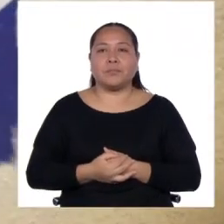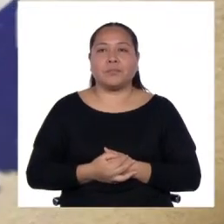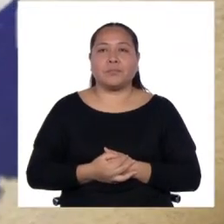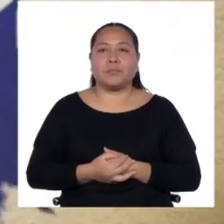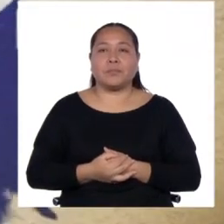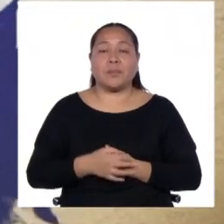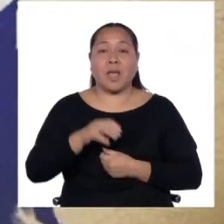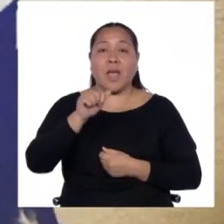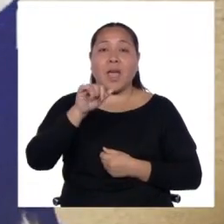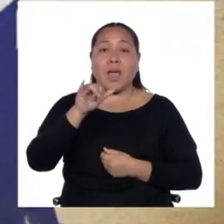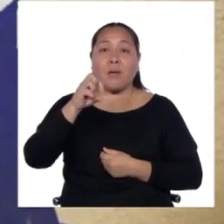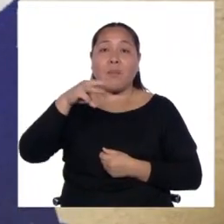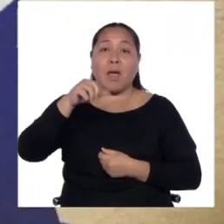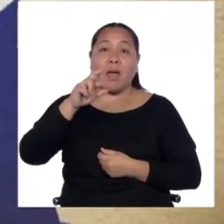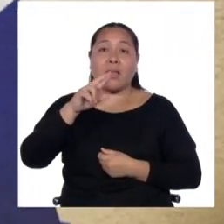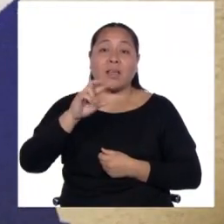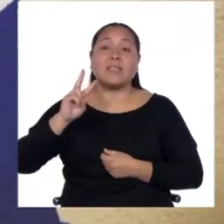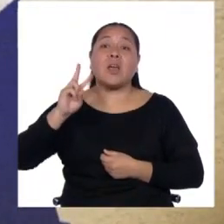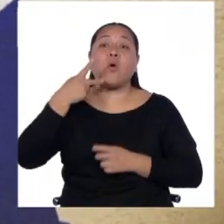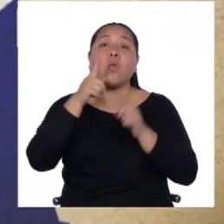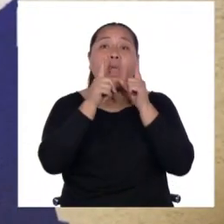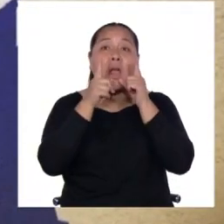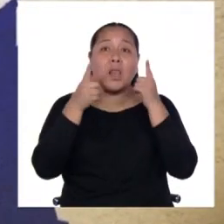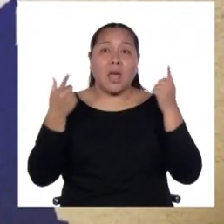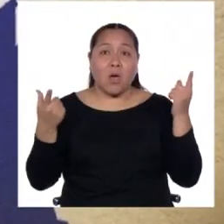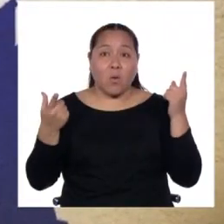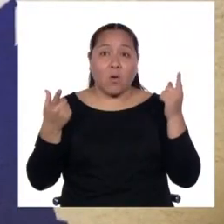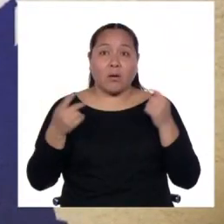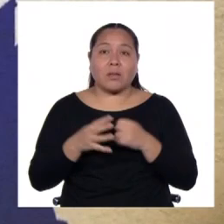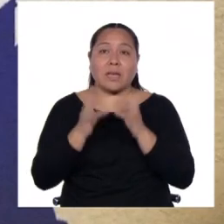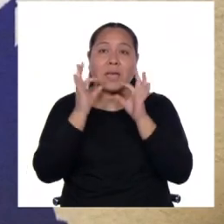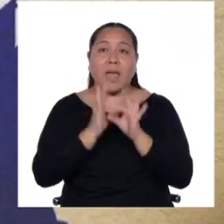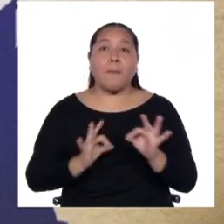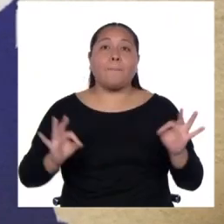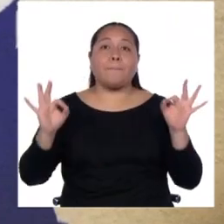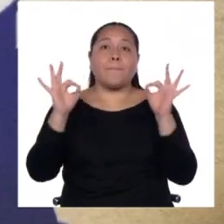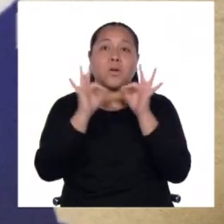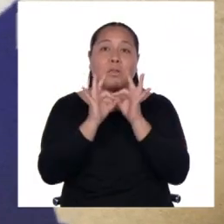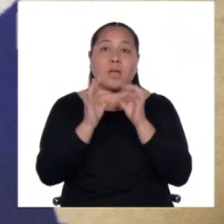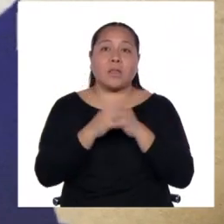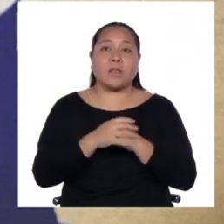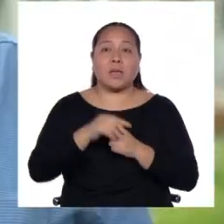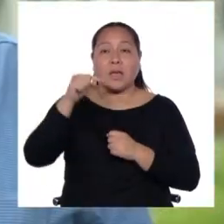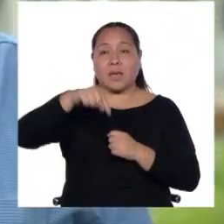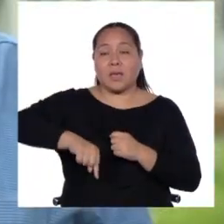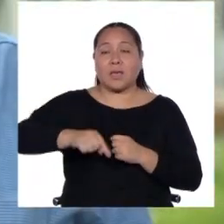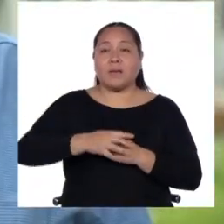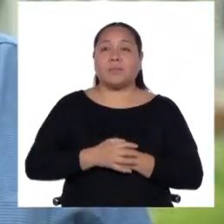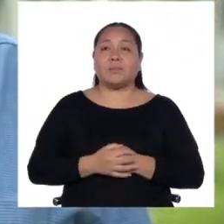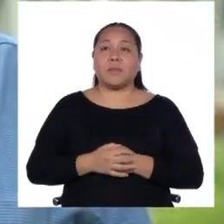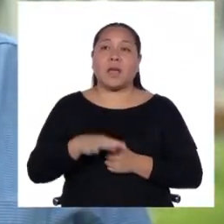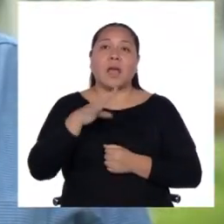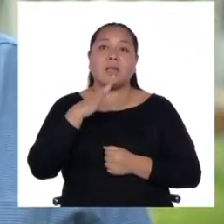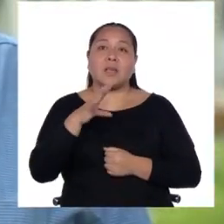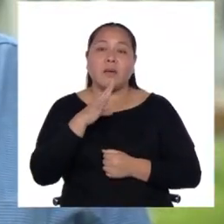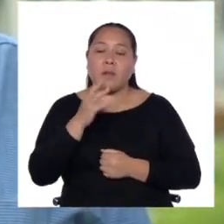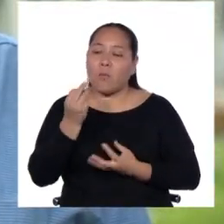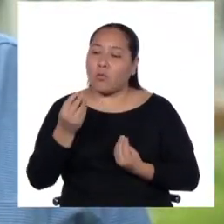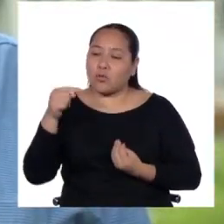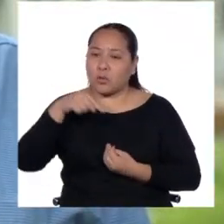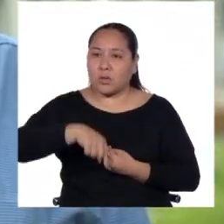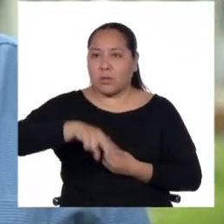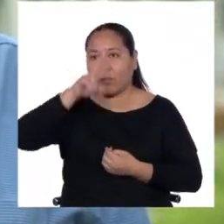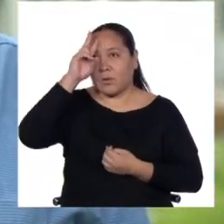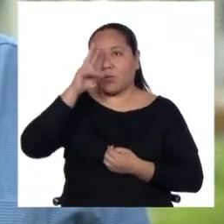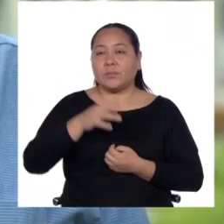El aymara es la segunda lengua vital también a nivel de país que se habla no solo en el Perú, se habla